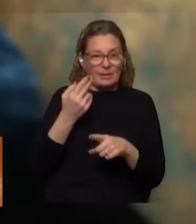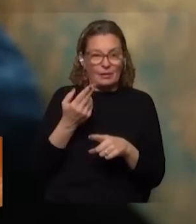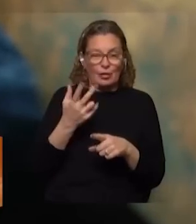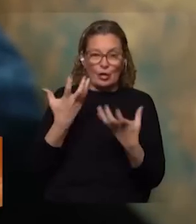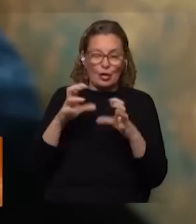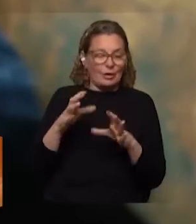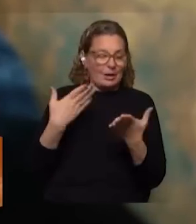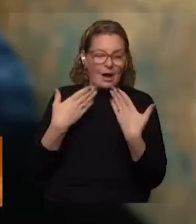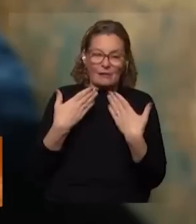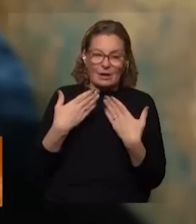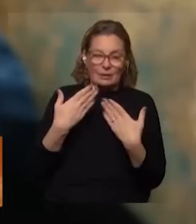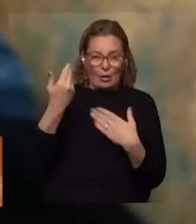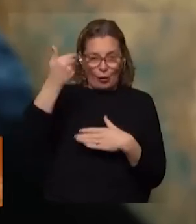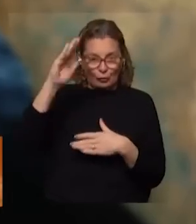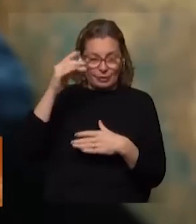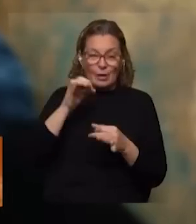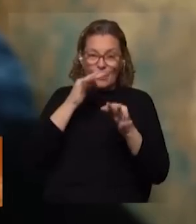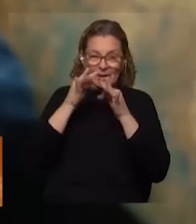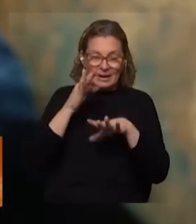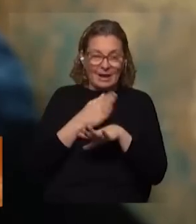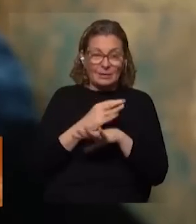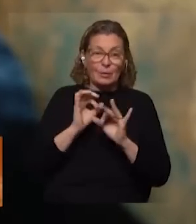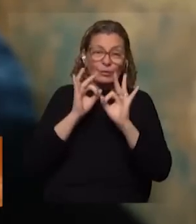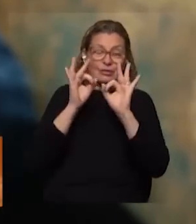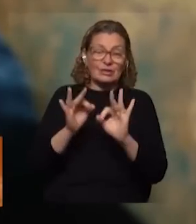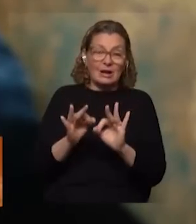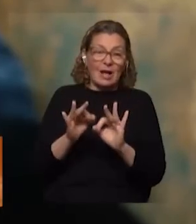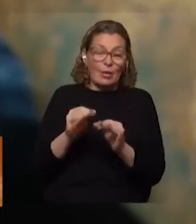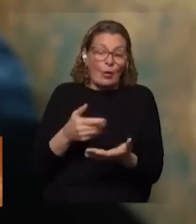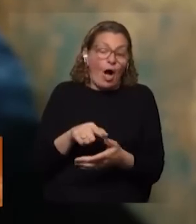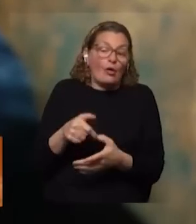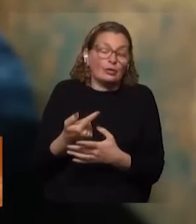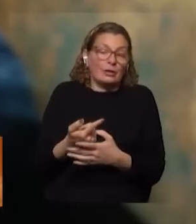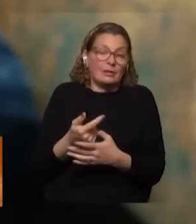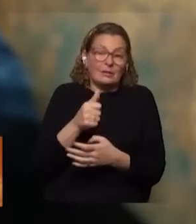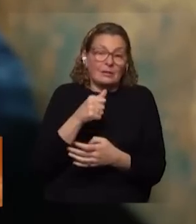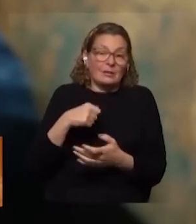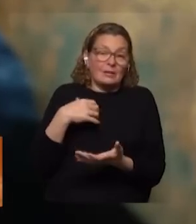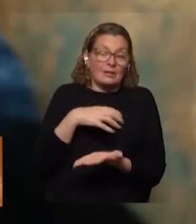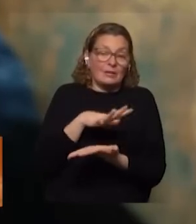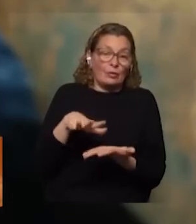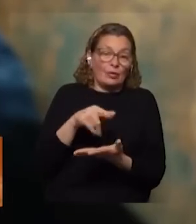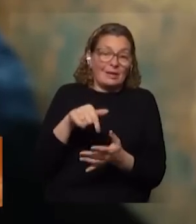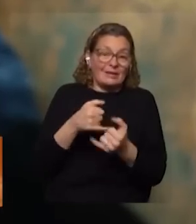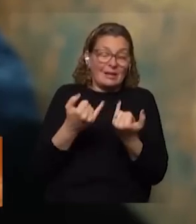no querer dialogar como expliqué lo que expliqué ¿verdad? si hubiéramos llegado a otras circunstancias no hubiera habido movilización ese día